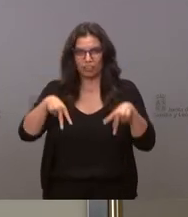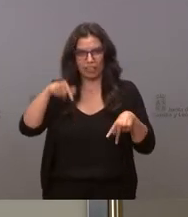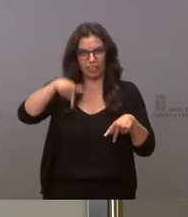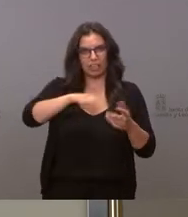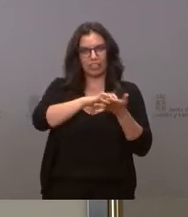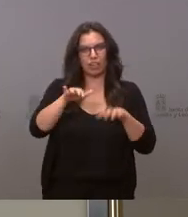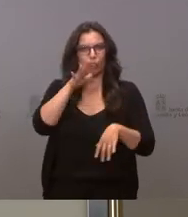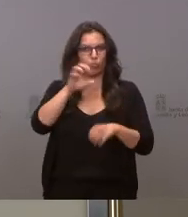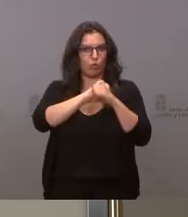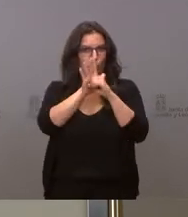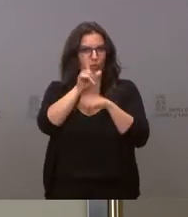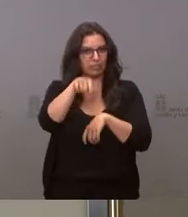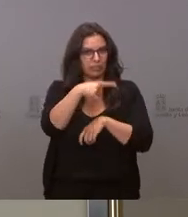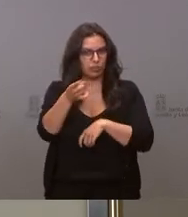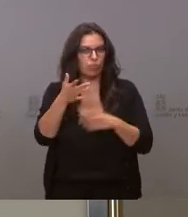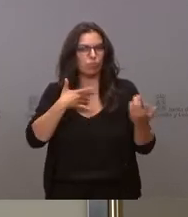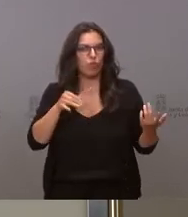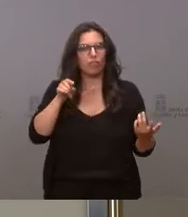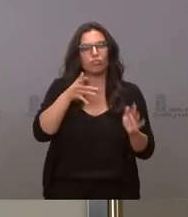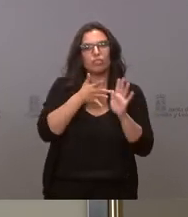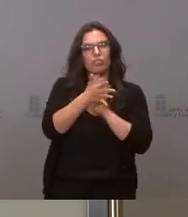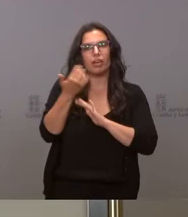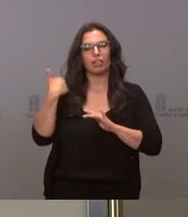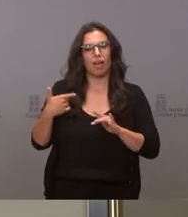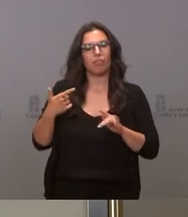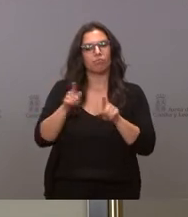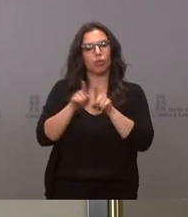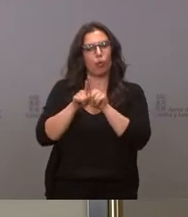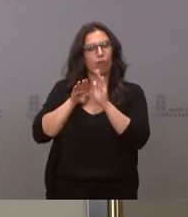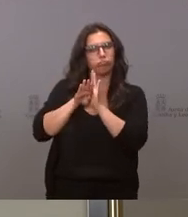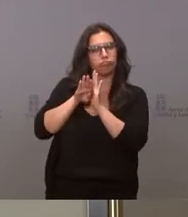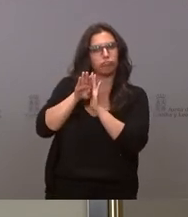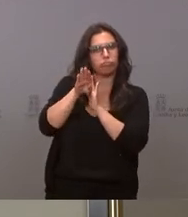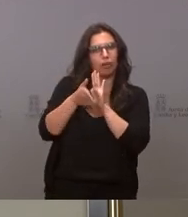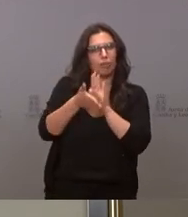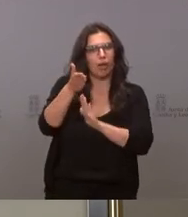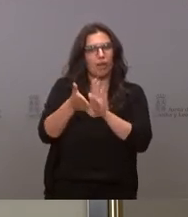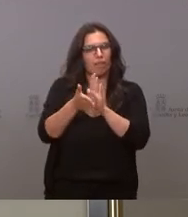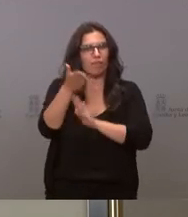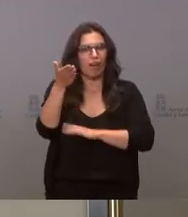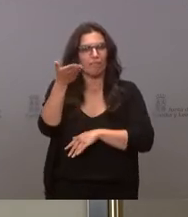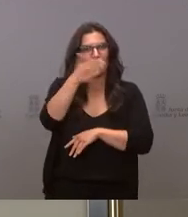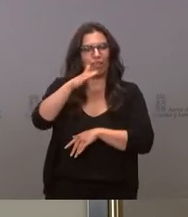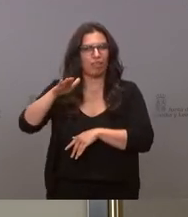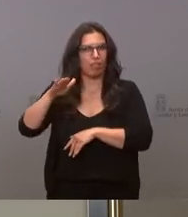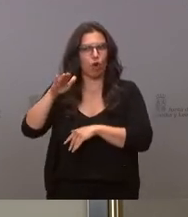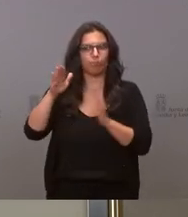considera que puede ser ya la línea o la tendencia a partir de ahora de que ya los fallecimientos